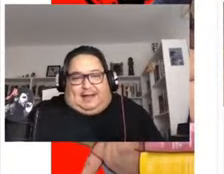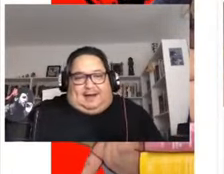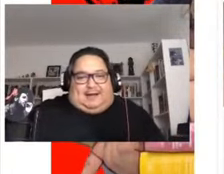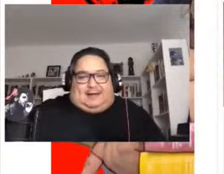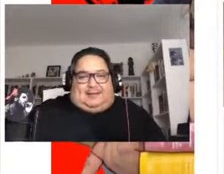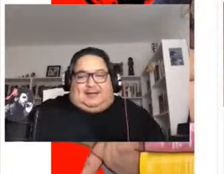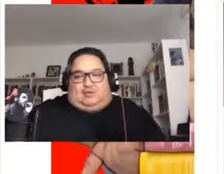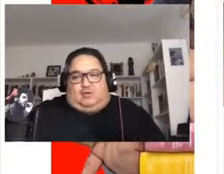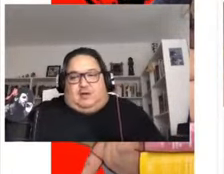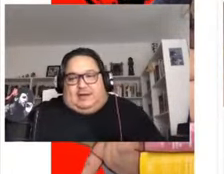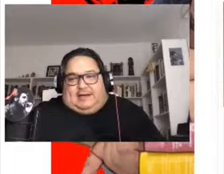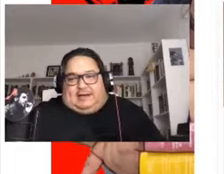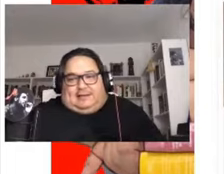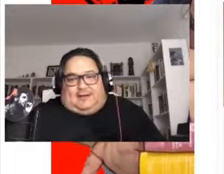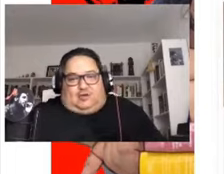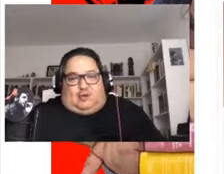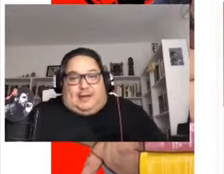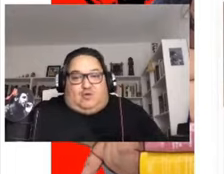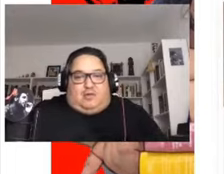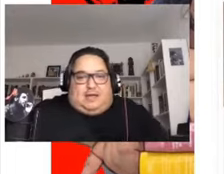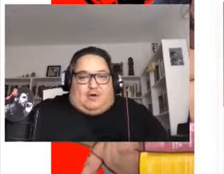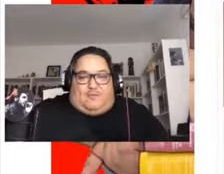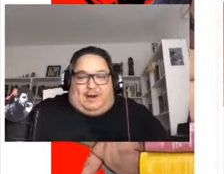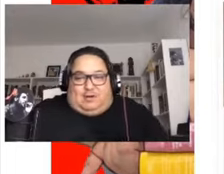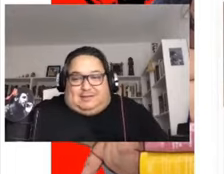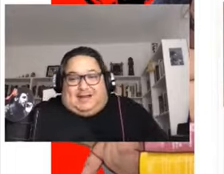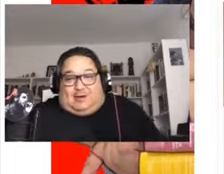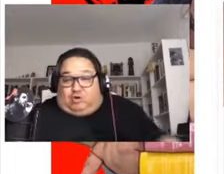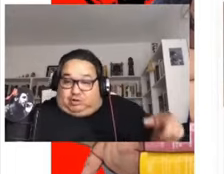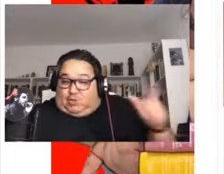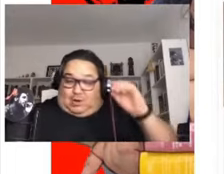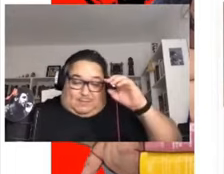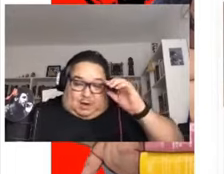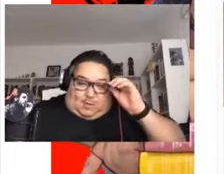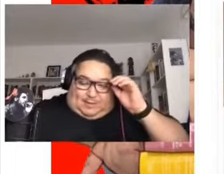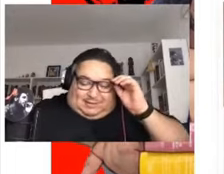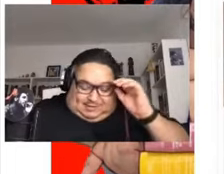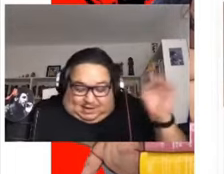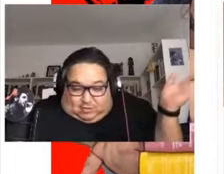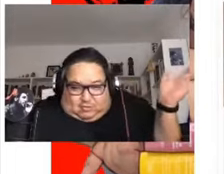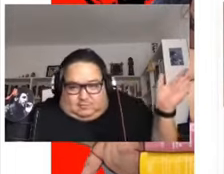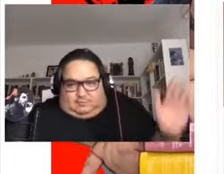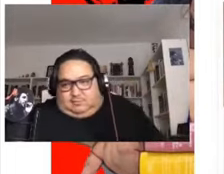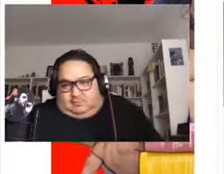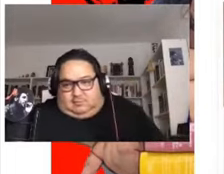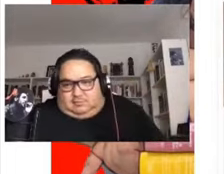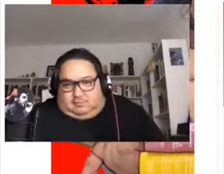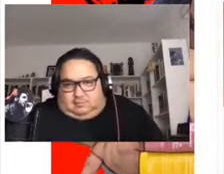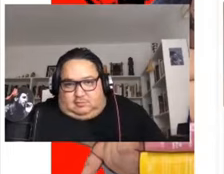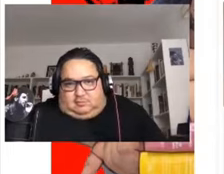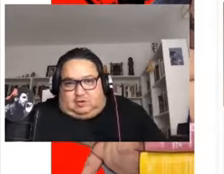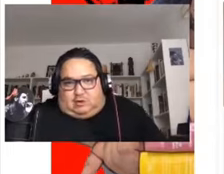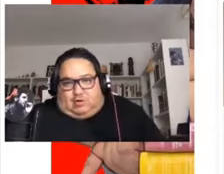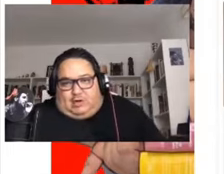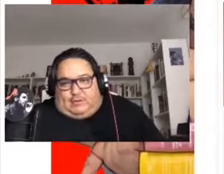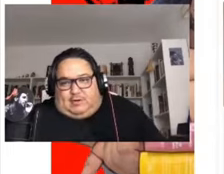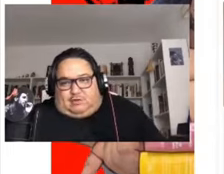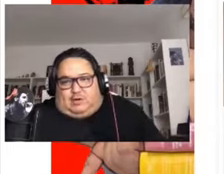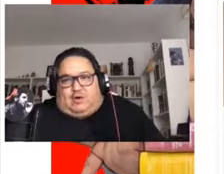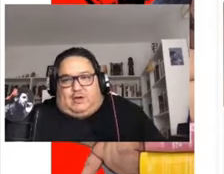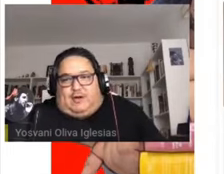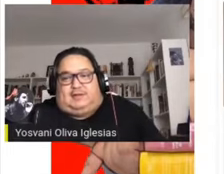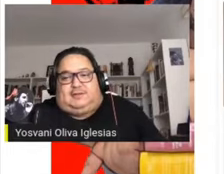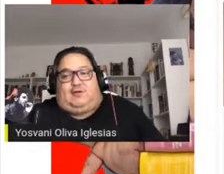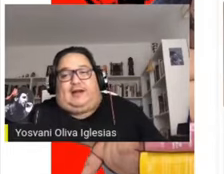Déjenme quitar el cartelito. El cartelito de ni un día con menos de 100 contribuye más o menos por 25. No se